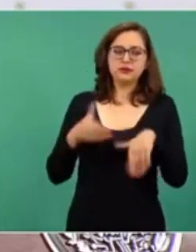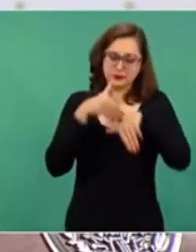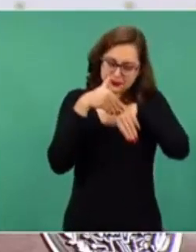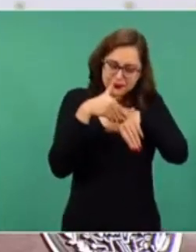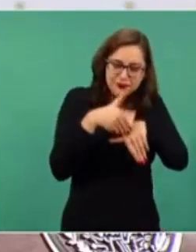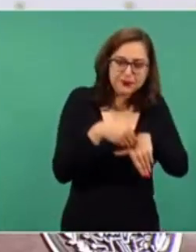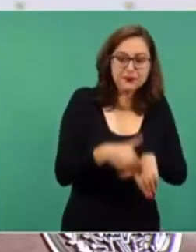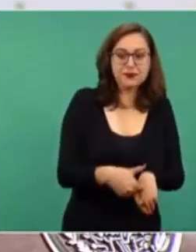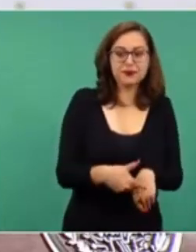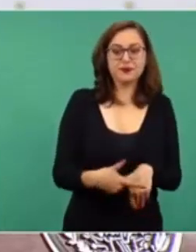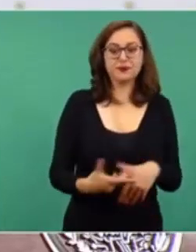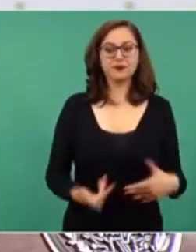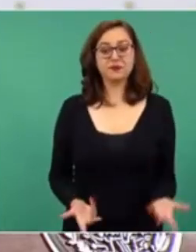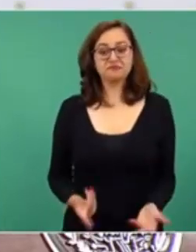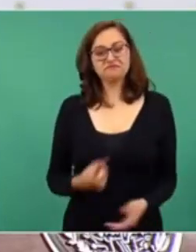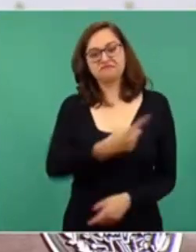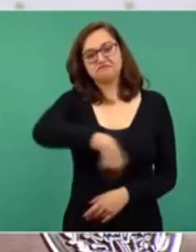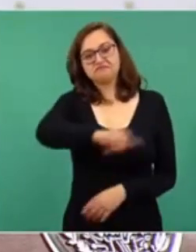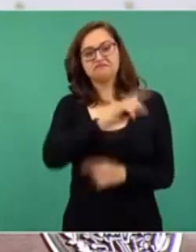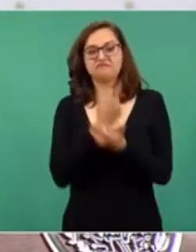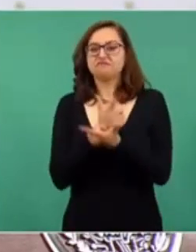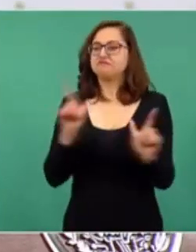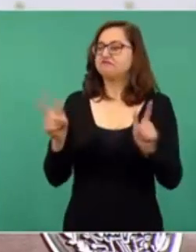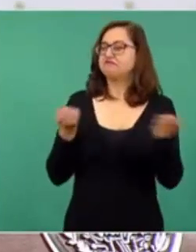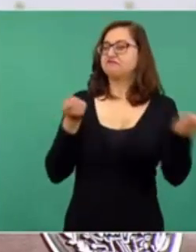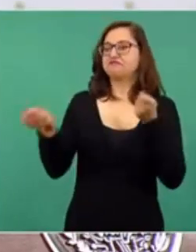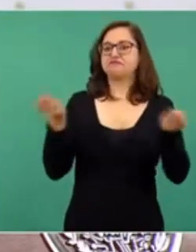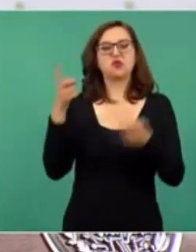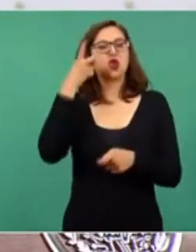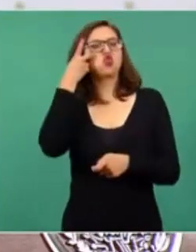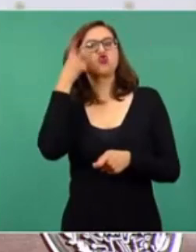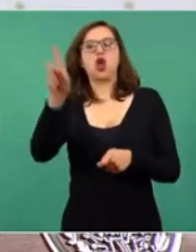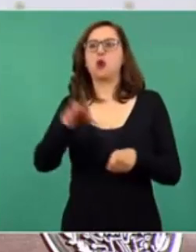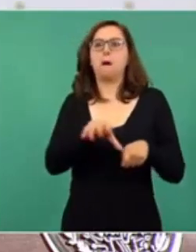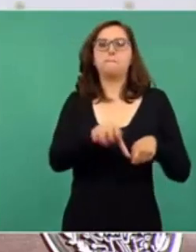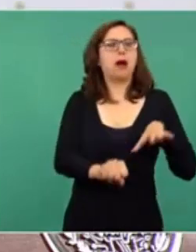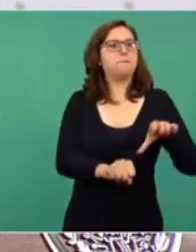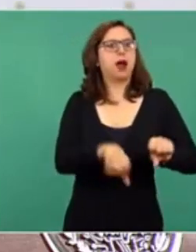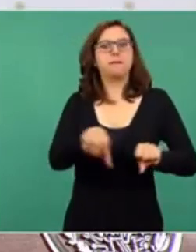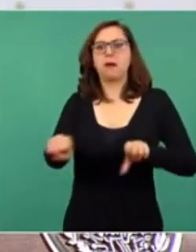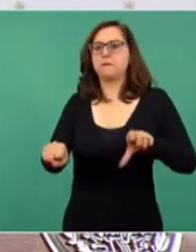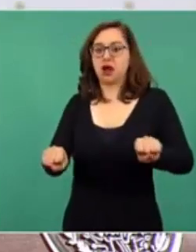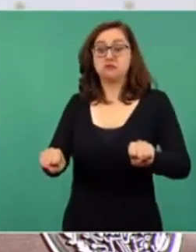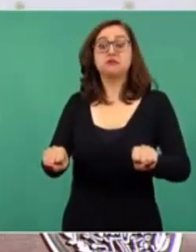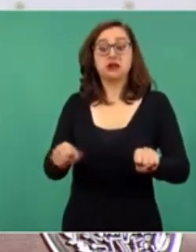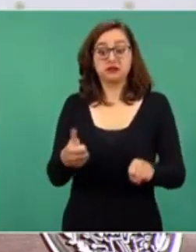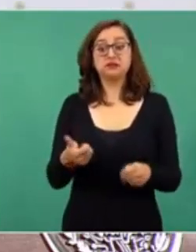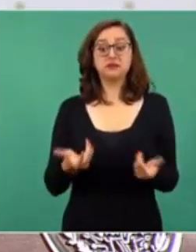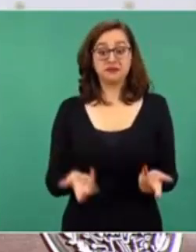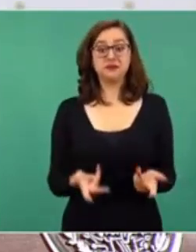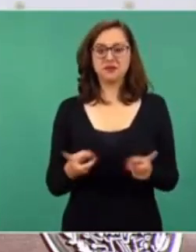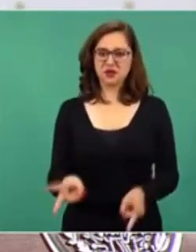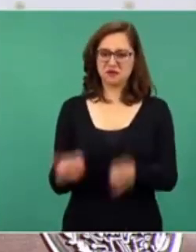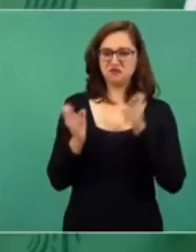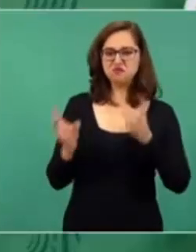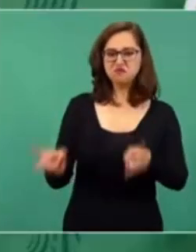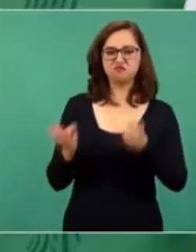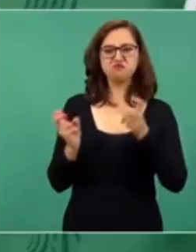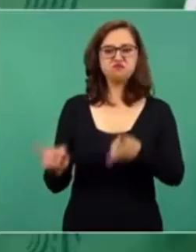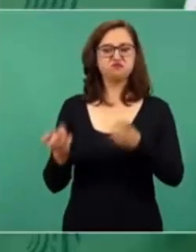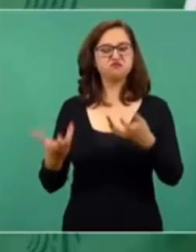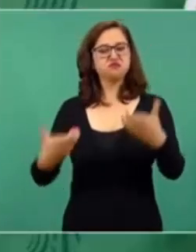pues hacían lo que querían. México era tierra de conquista, se dedicaban a saquearnos.